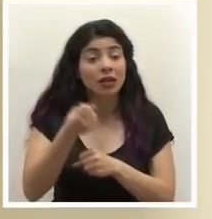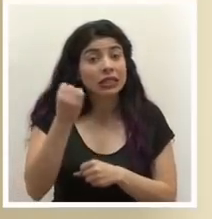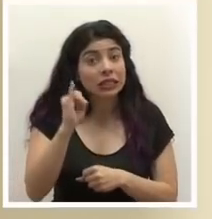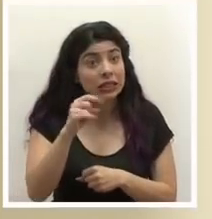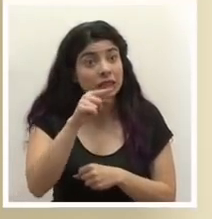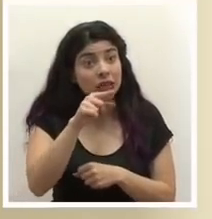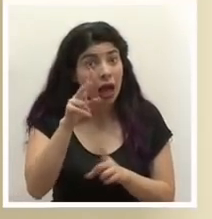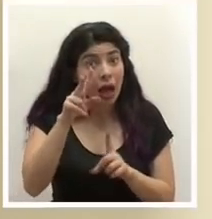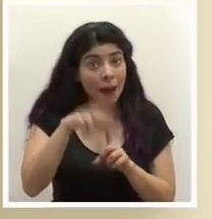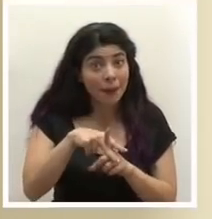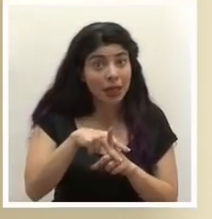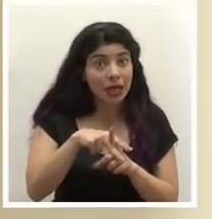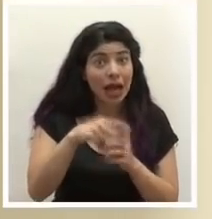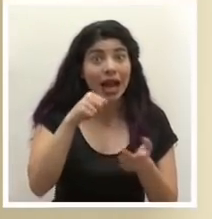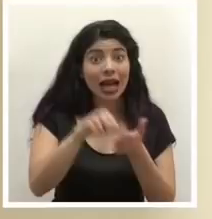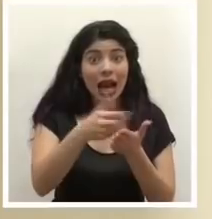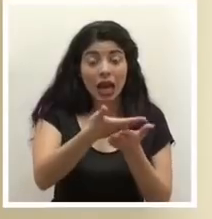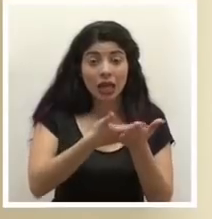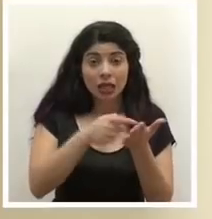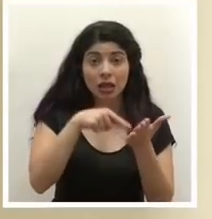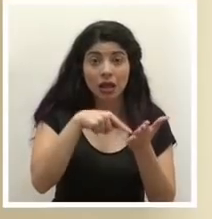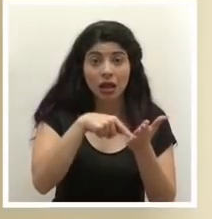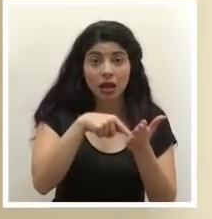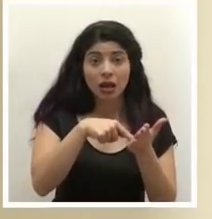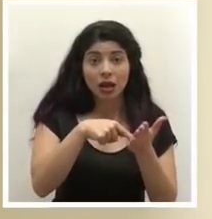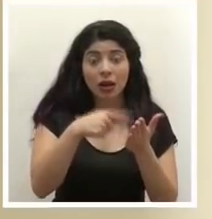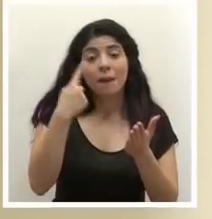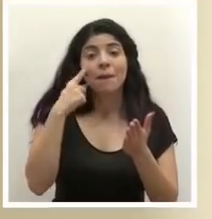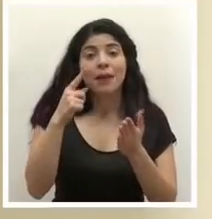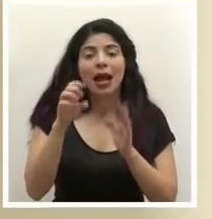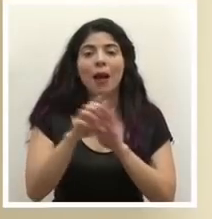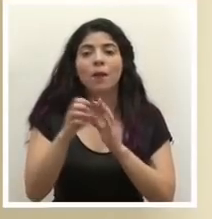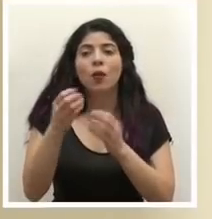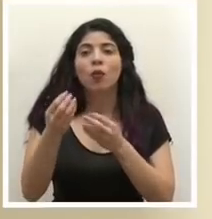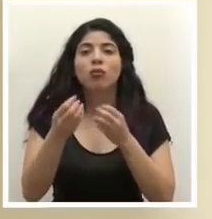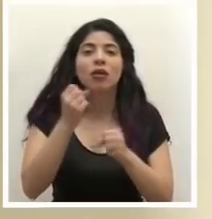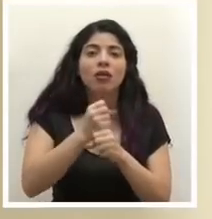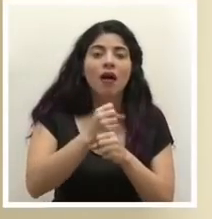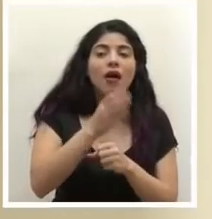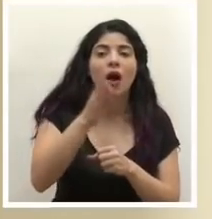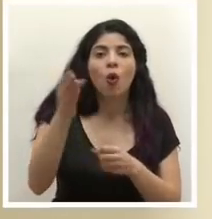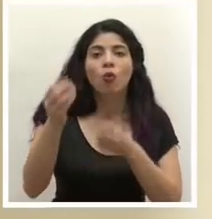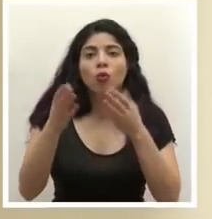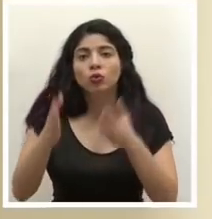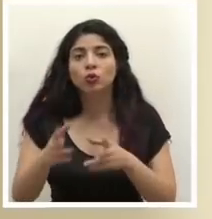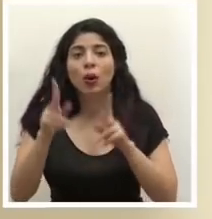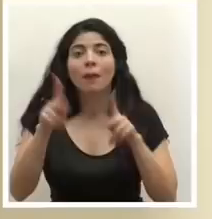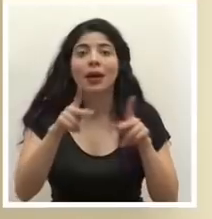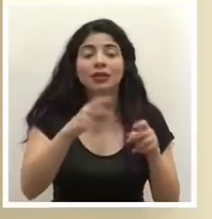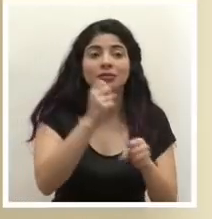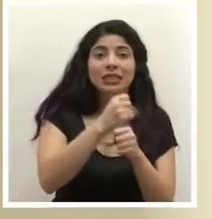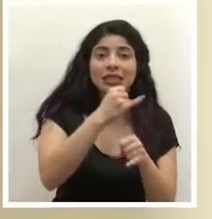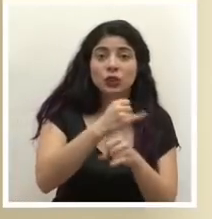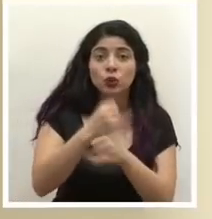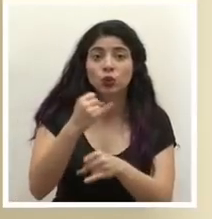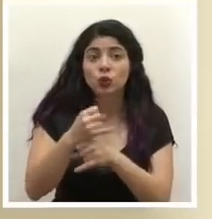aplica la carta de los medios de producción en los que están y las personas que trabajan también en instituciones